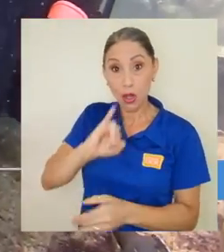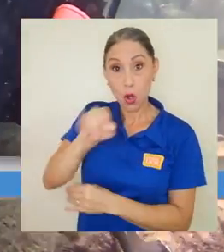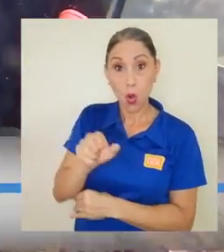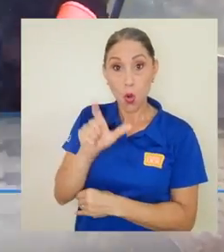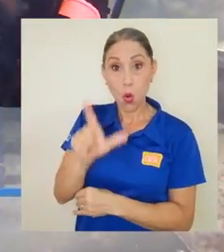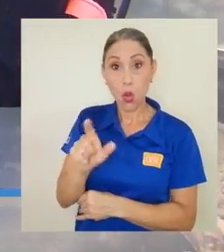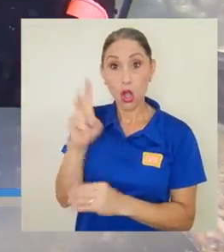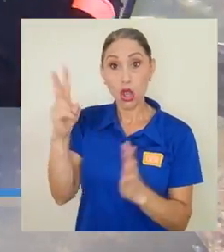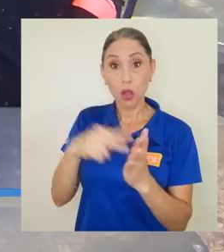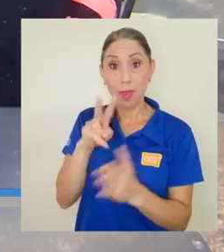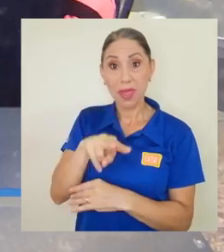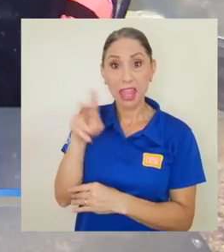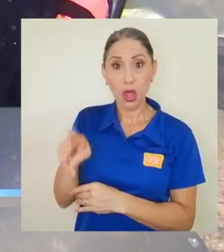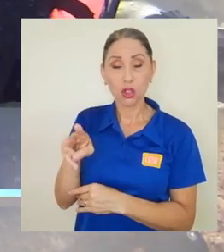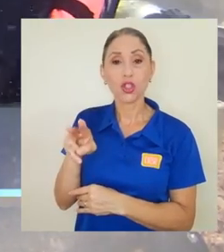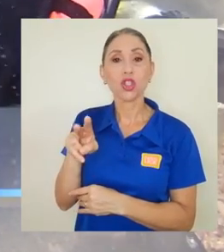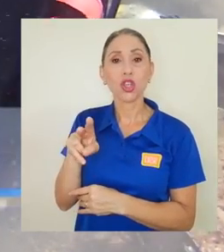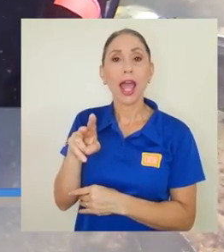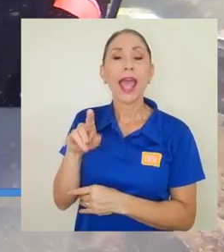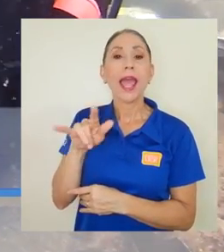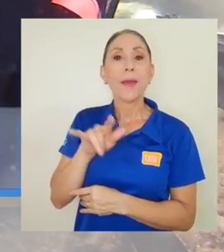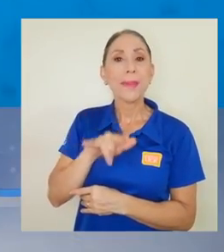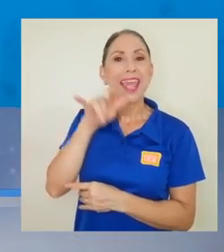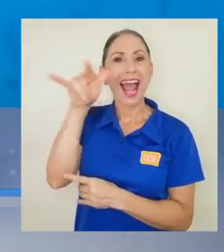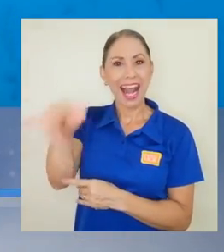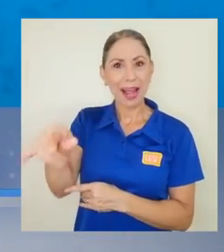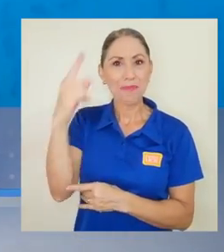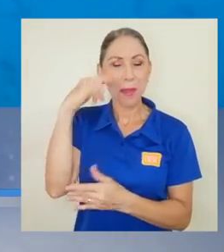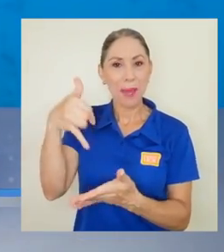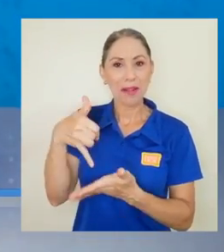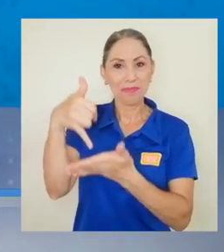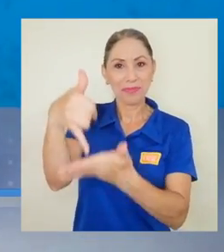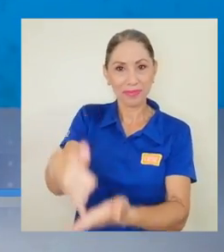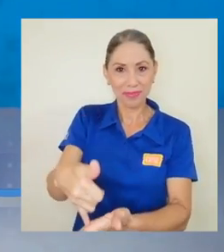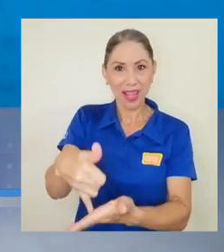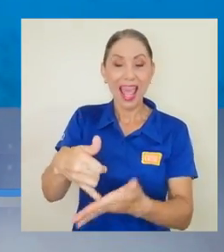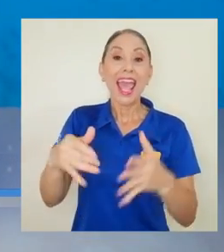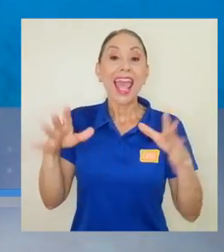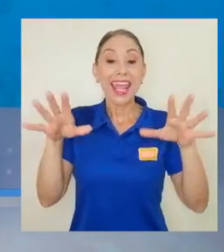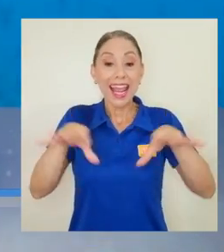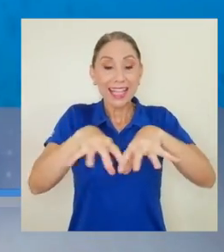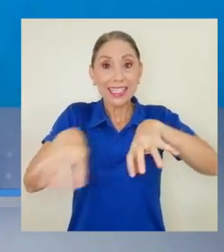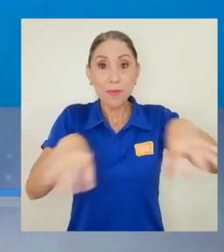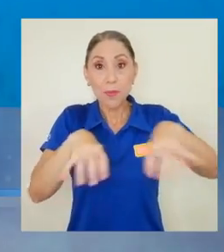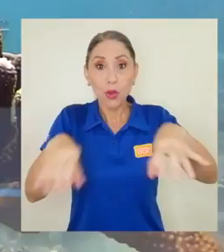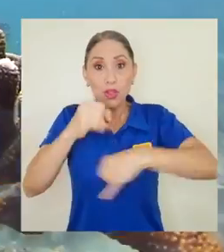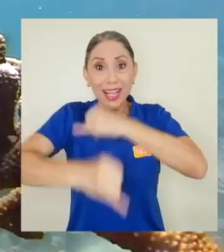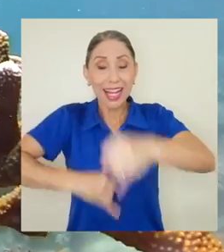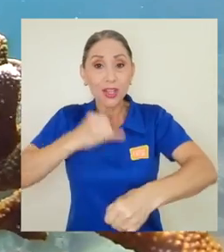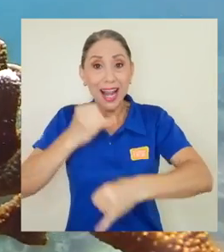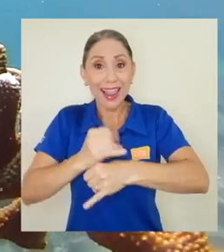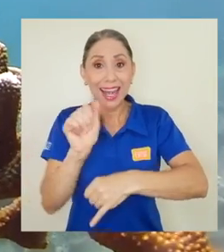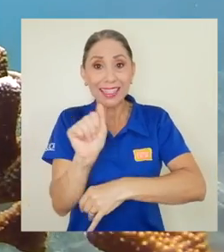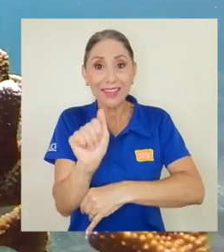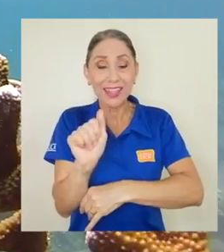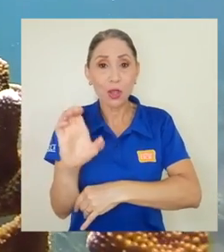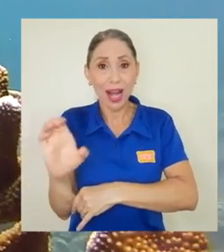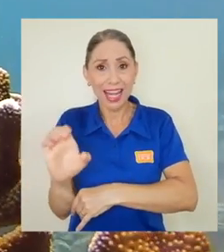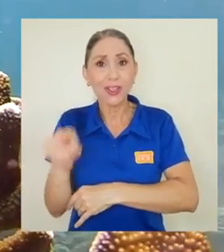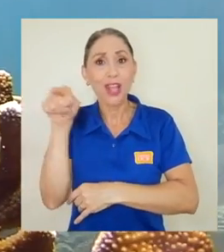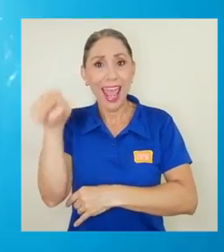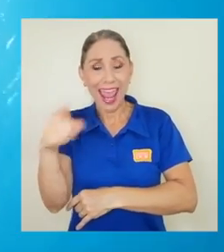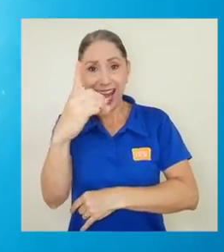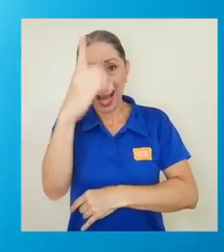viajará en julio del 2022 para recibir este galardón en el marco del simposio internacional de arrecifes coralinos que se realizará en Bremen,